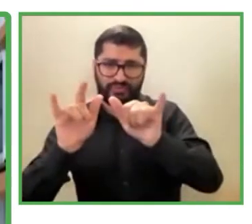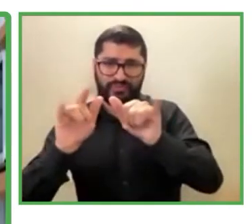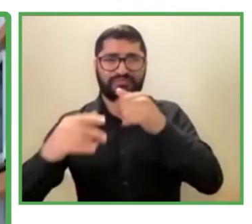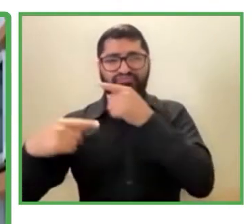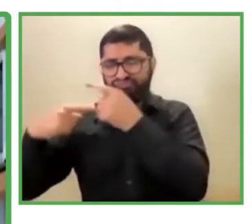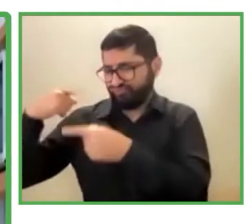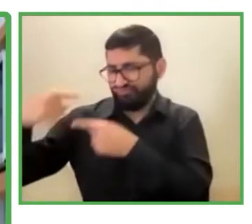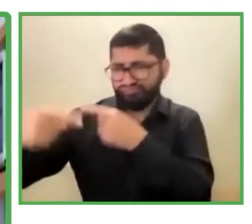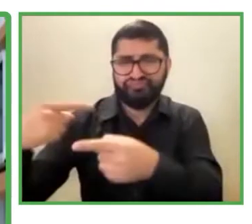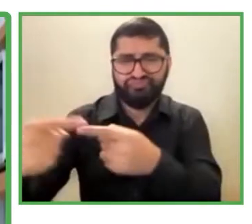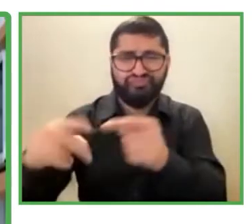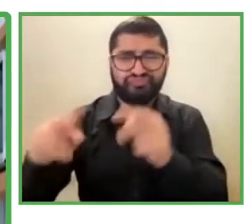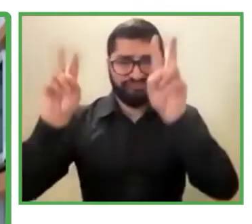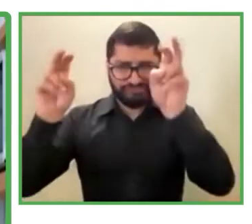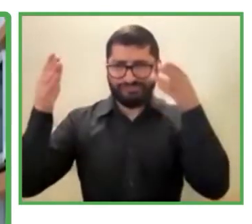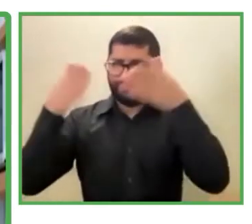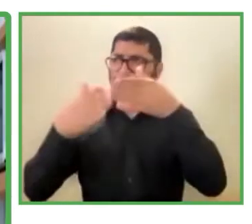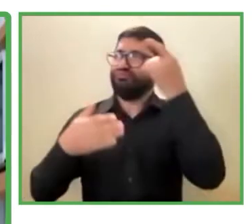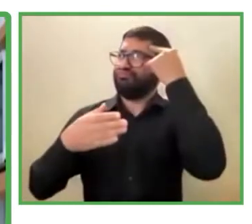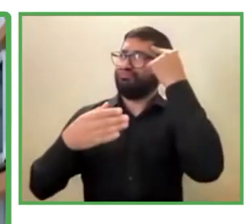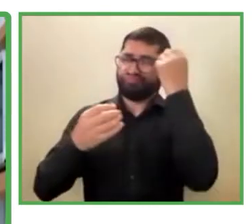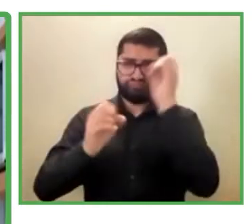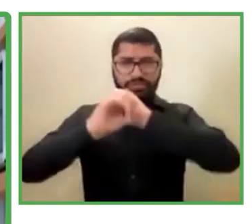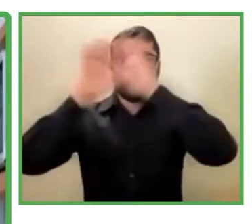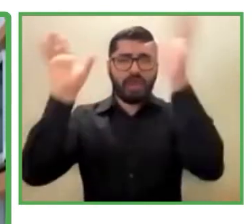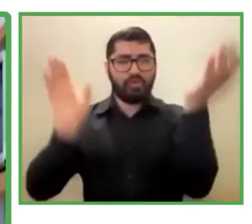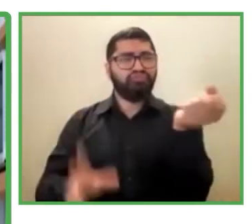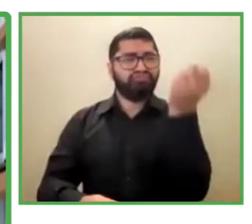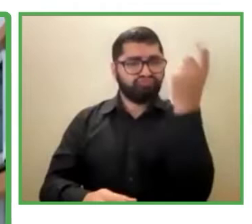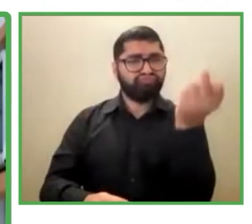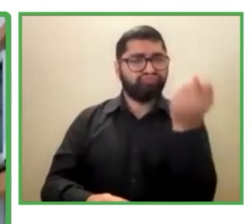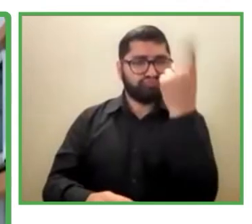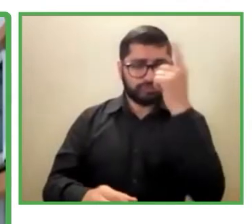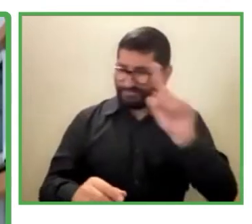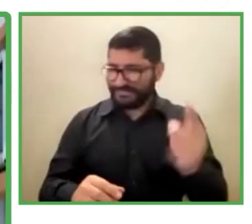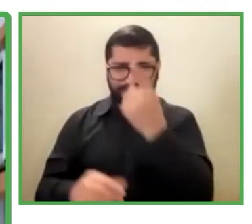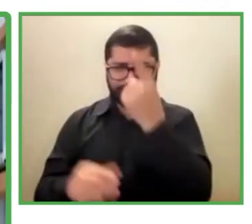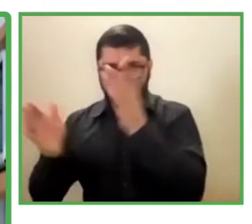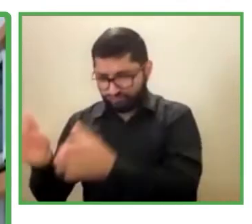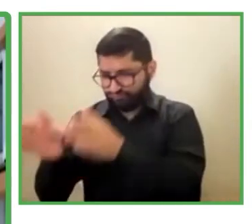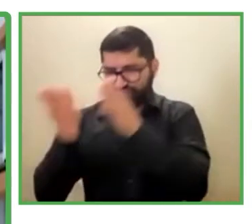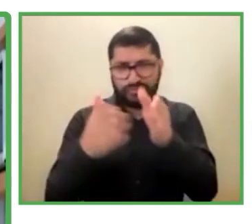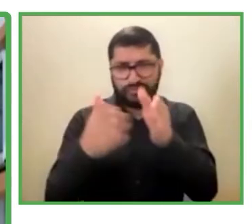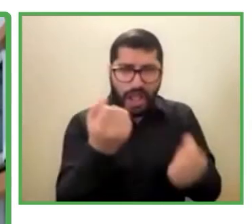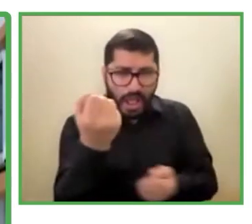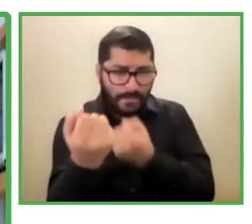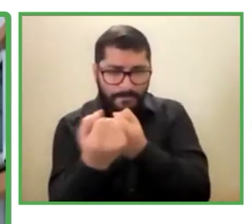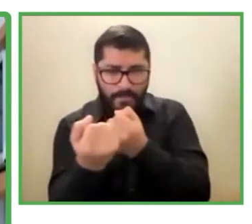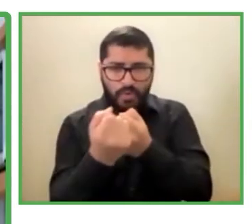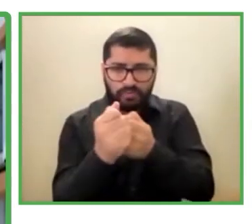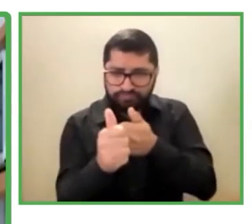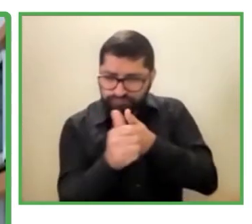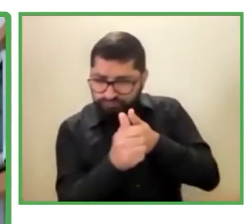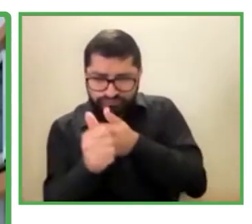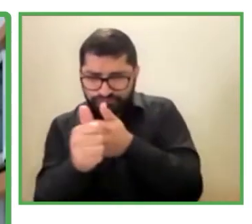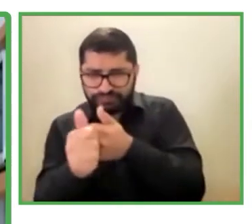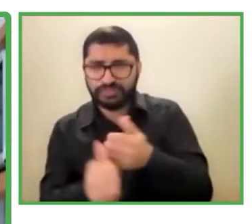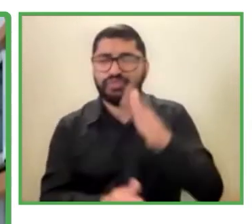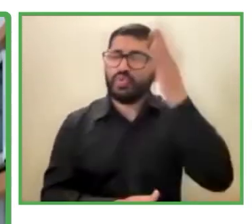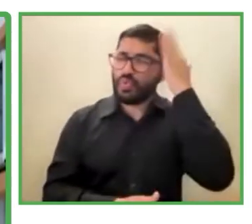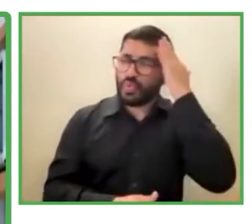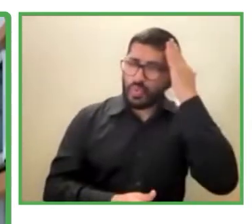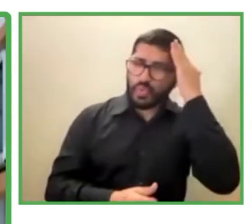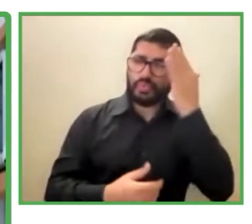En la primera parte del acompañamiento no quisimos poner una selección como un currículum vitae como tal,